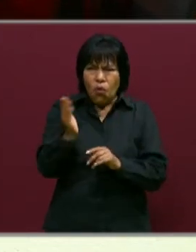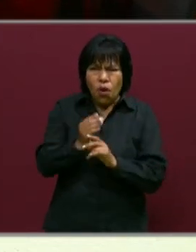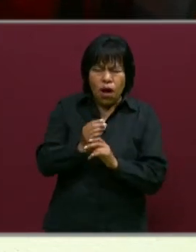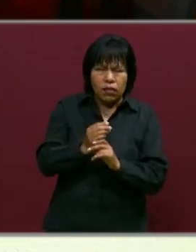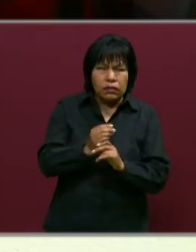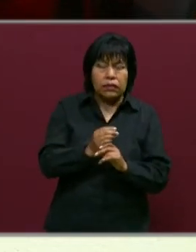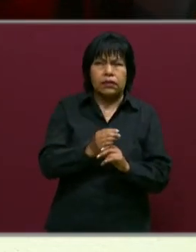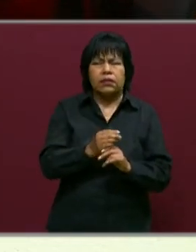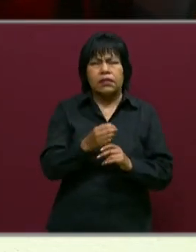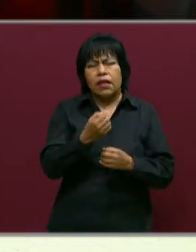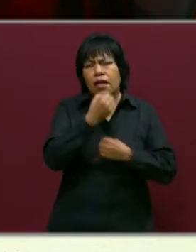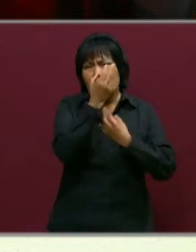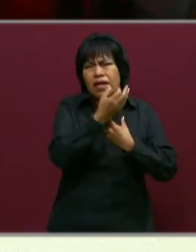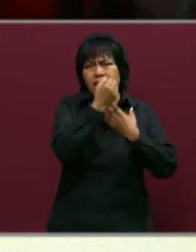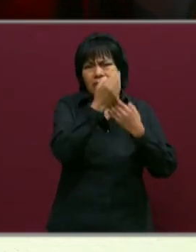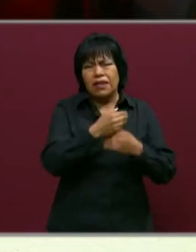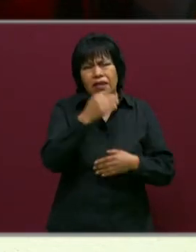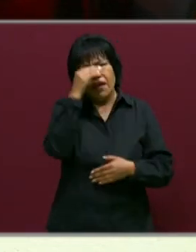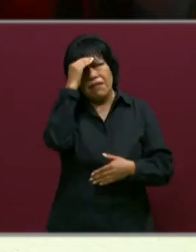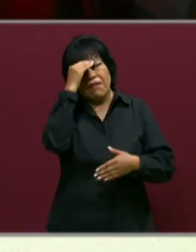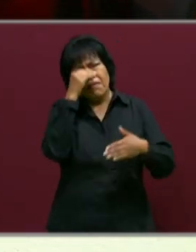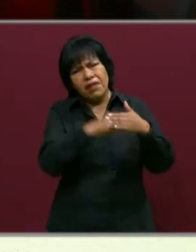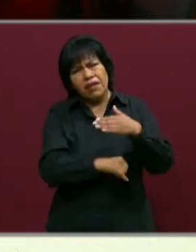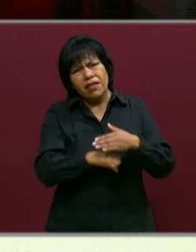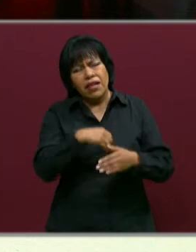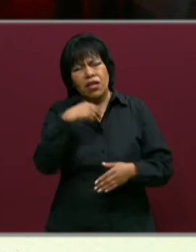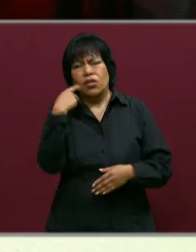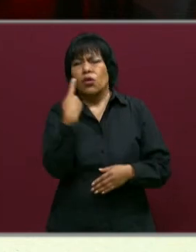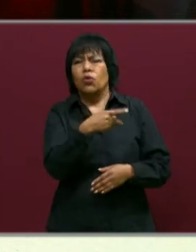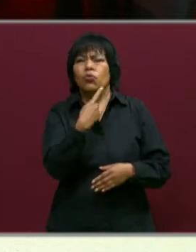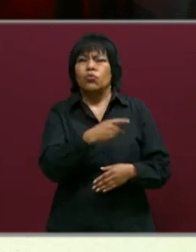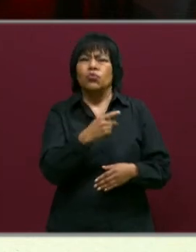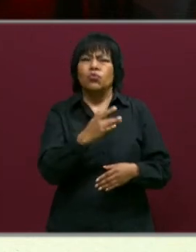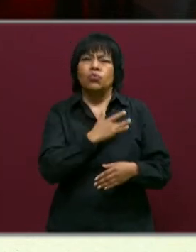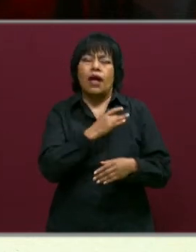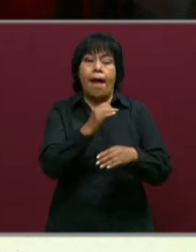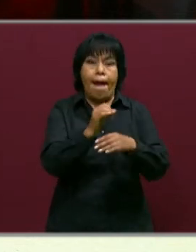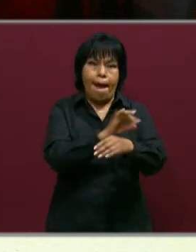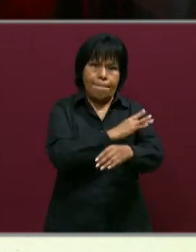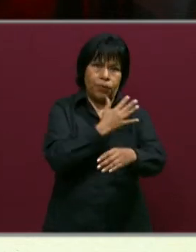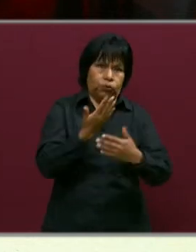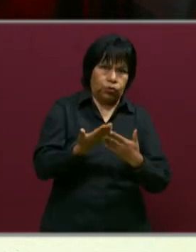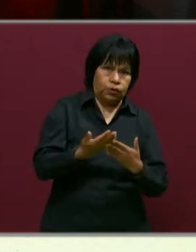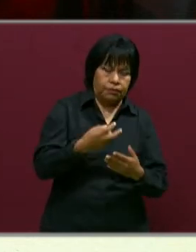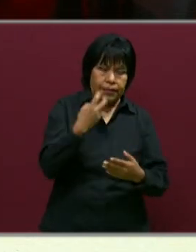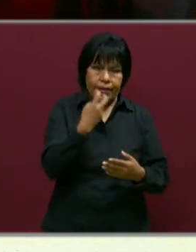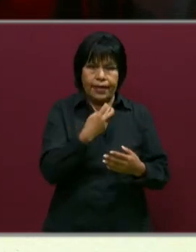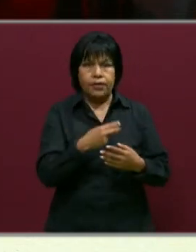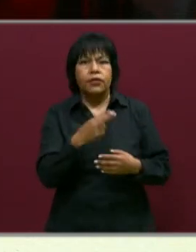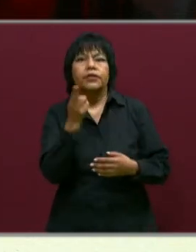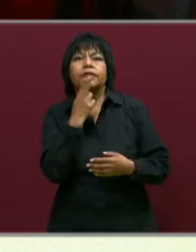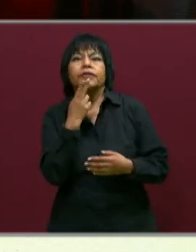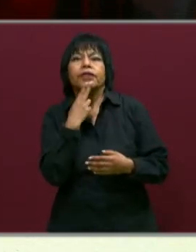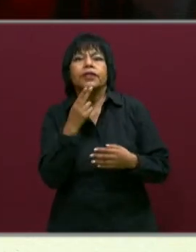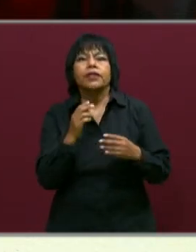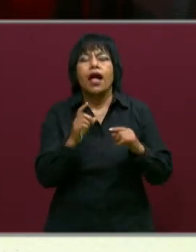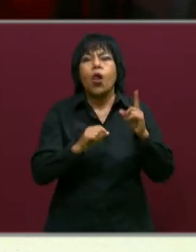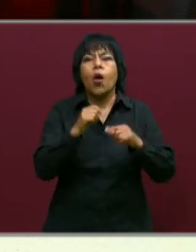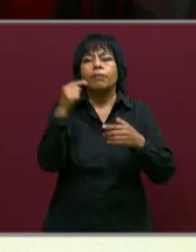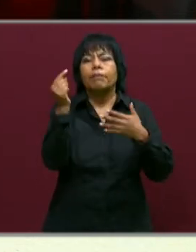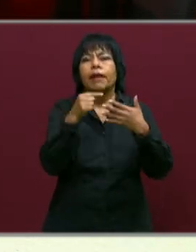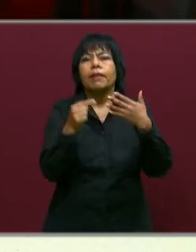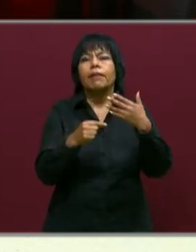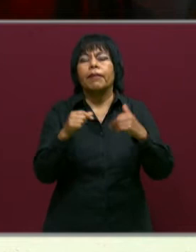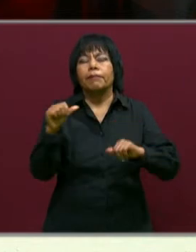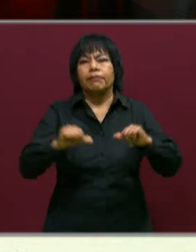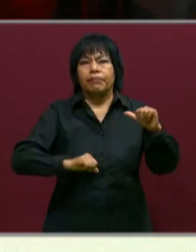reconozcan y reflexionen sobre las emociones que presentan? Y, bueno, para eso se han puesto o se han utilizado algunas actividades